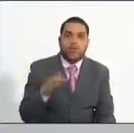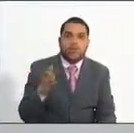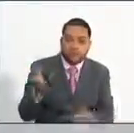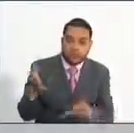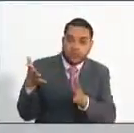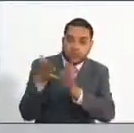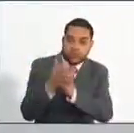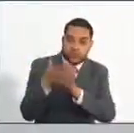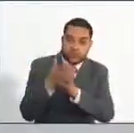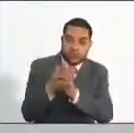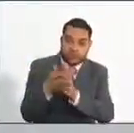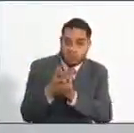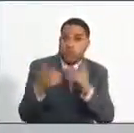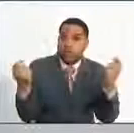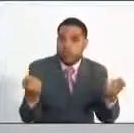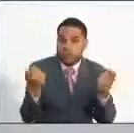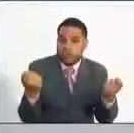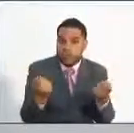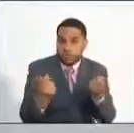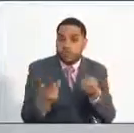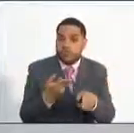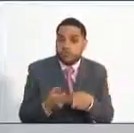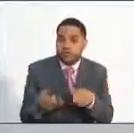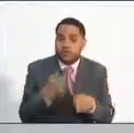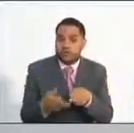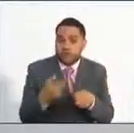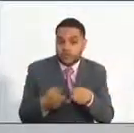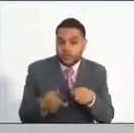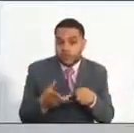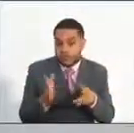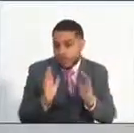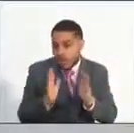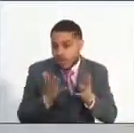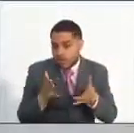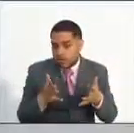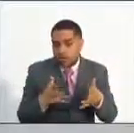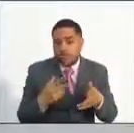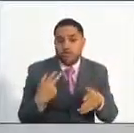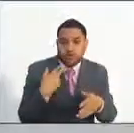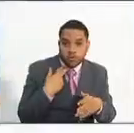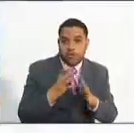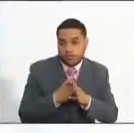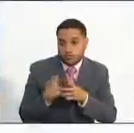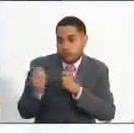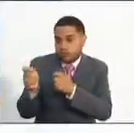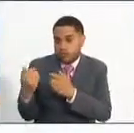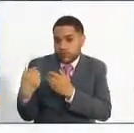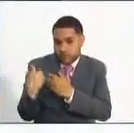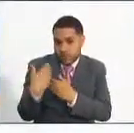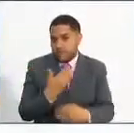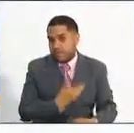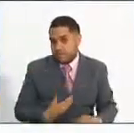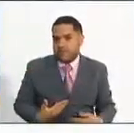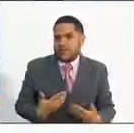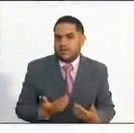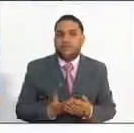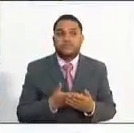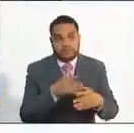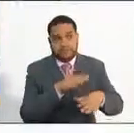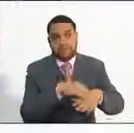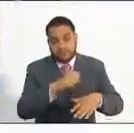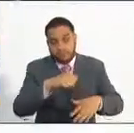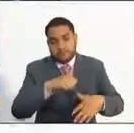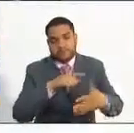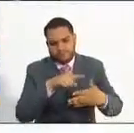convocatorias pendientes, próximas a abrirse de aquí a fin de año a su cargo. Bueno, muy bien, tenemos varias